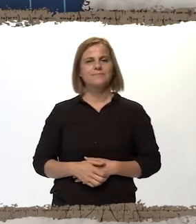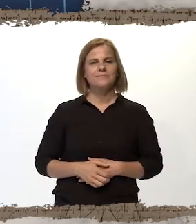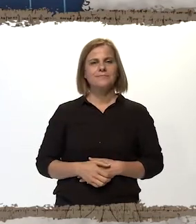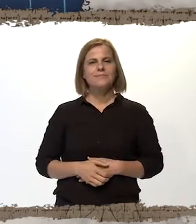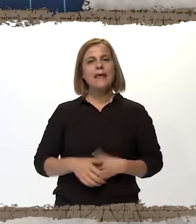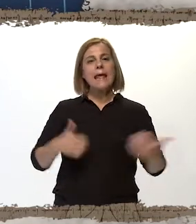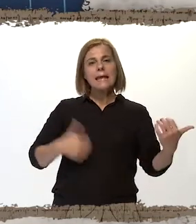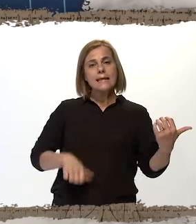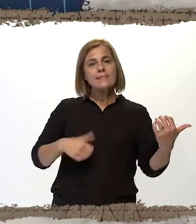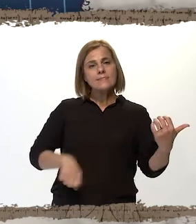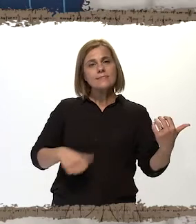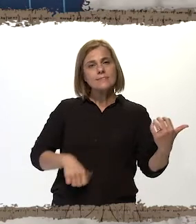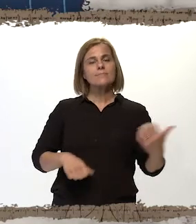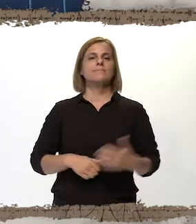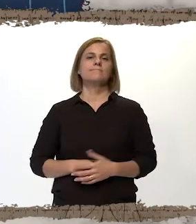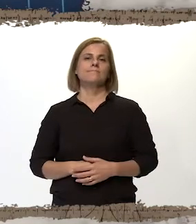Guitarra.